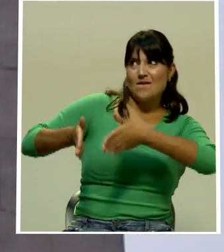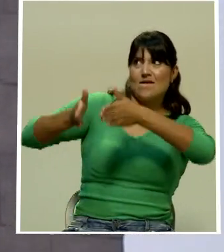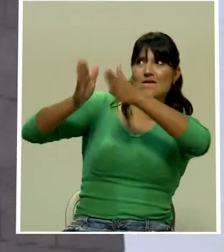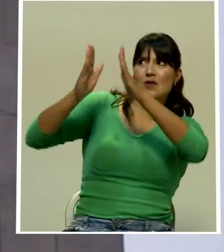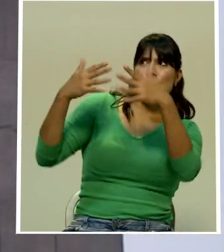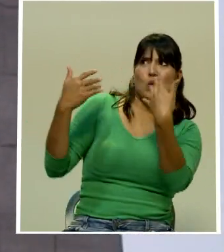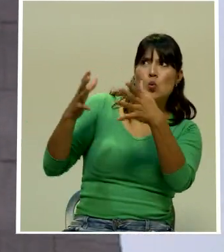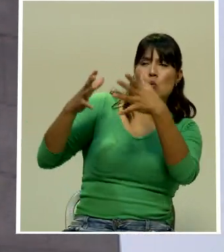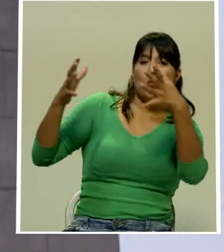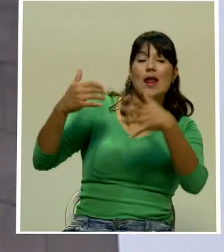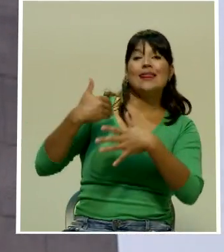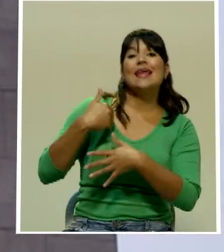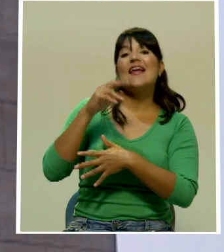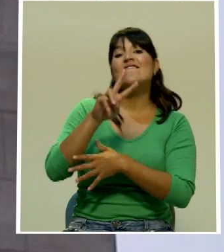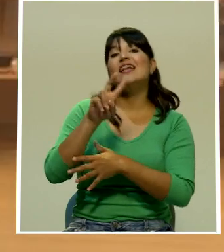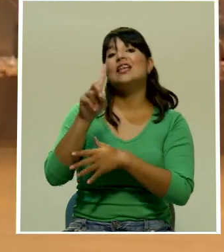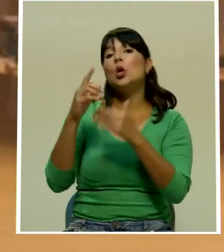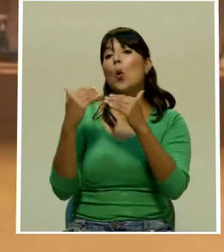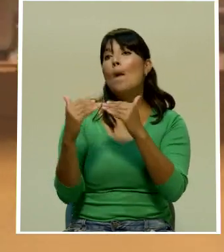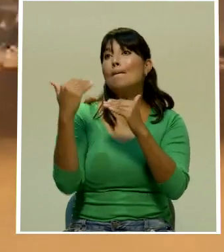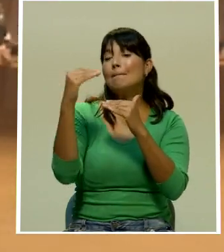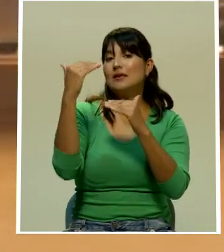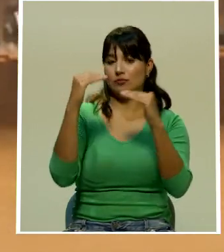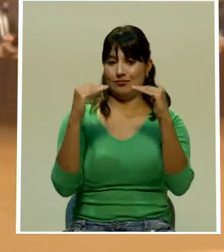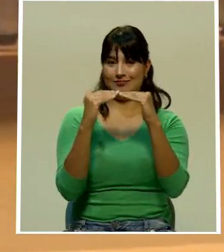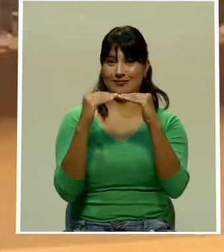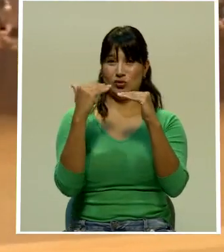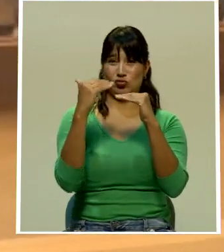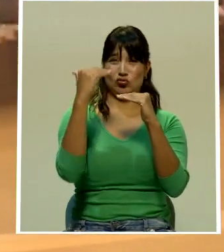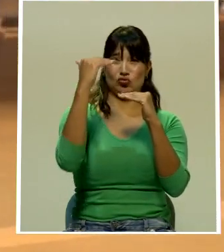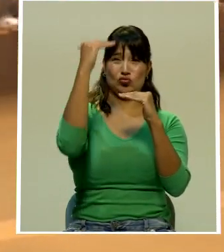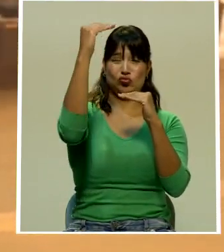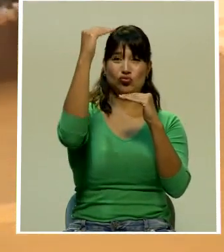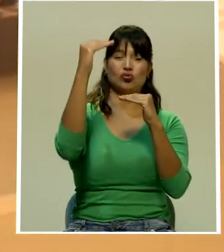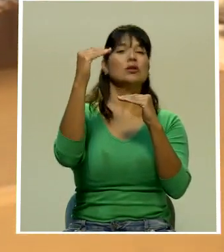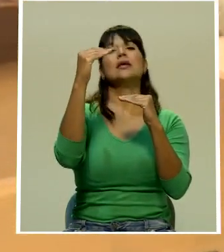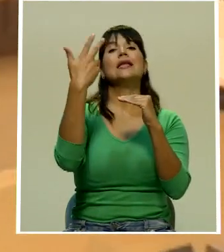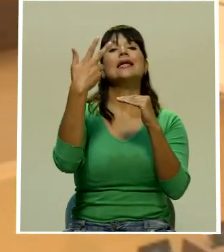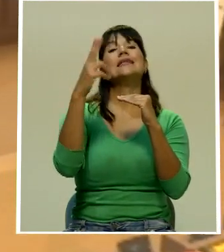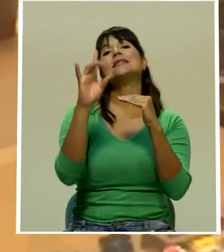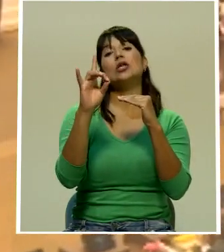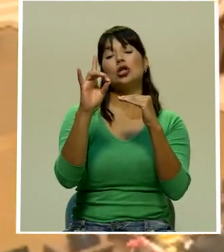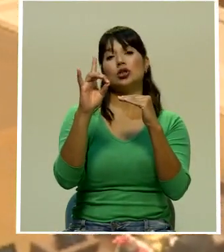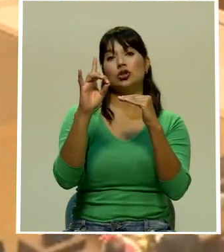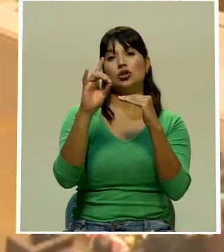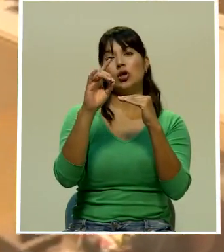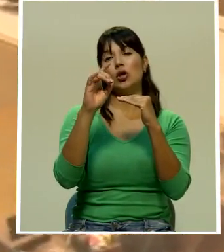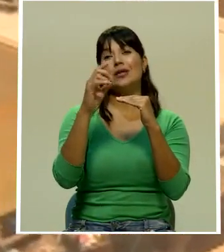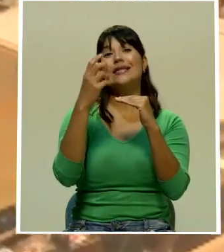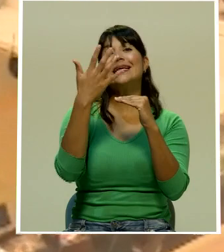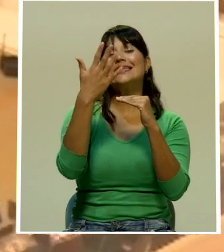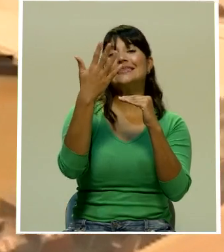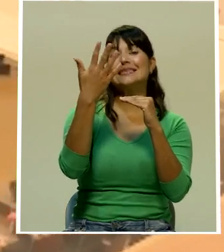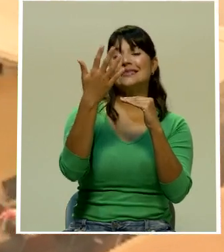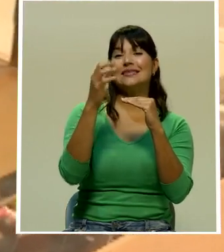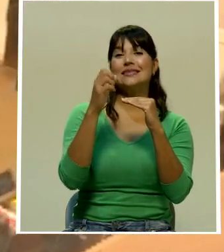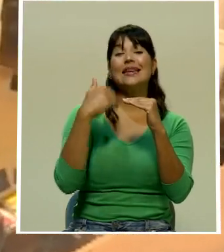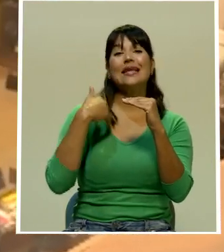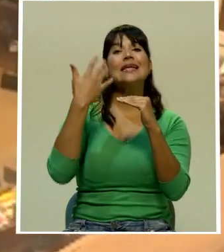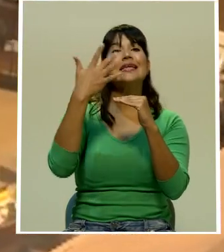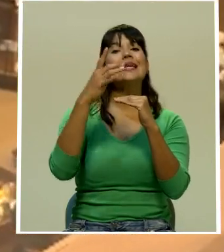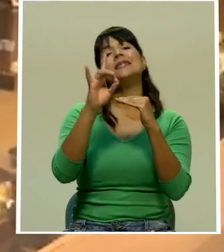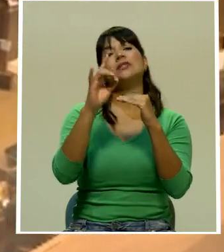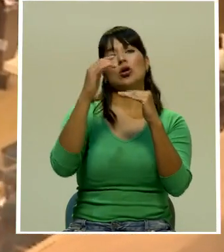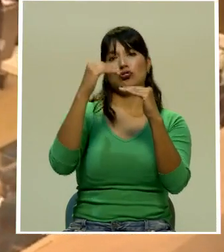con 21 pisos cuatro son subterráneos y en esto se ubica el plenario y las comisiones legislativas el estreno del nuevo edificio también genera